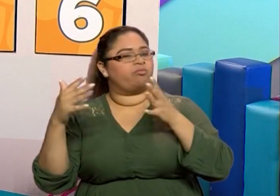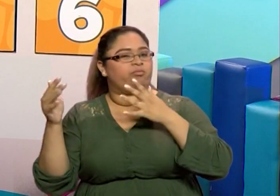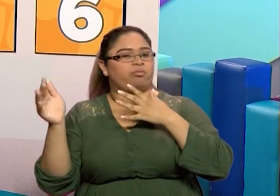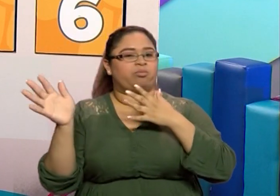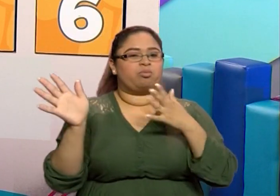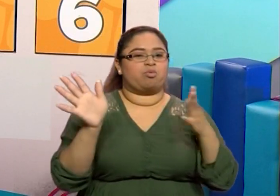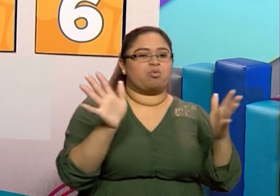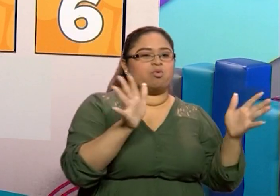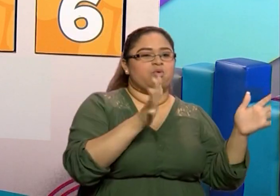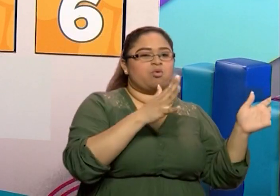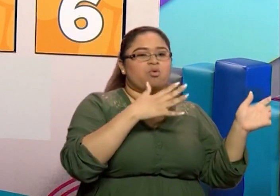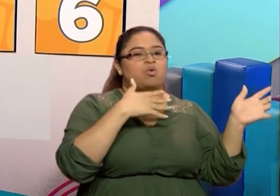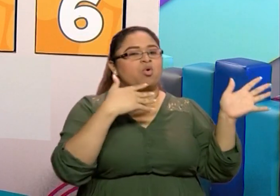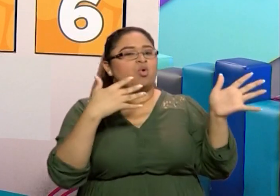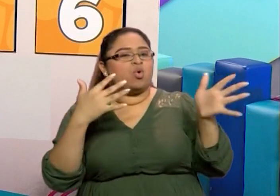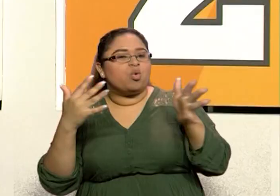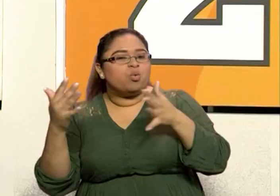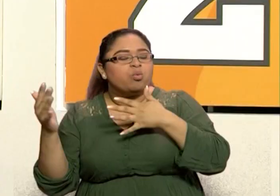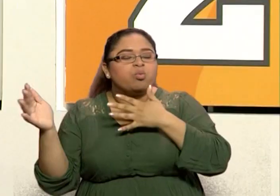Y es el...